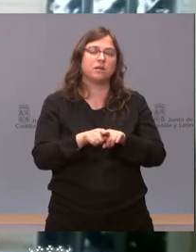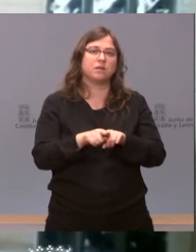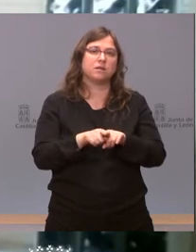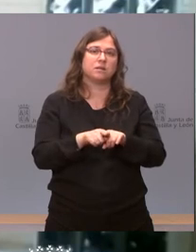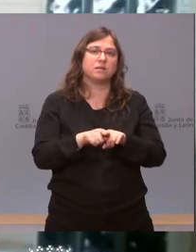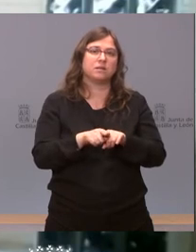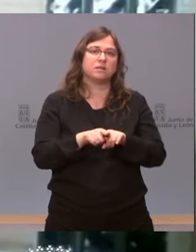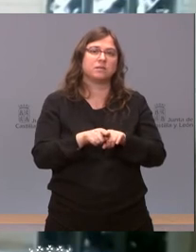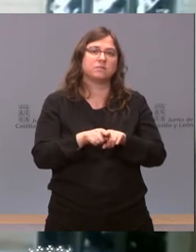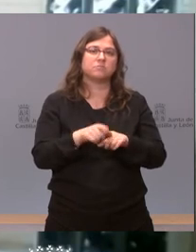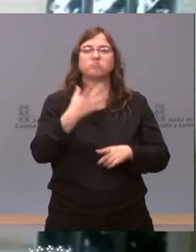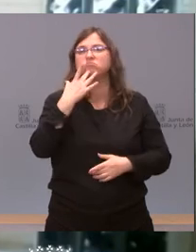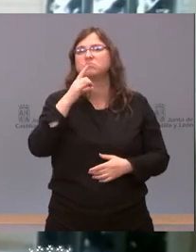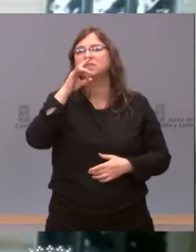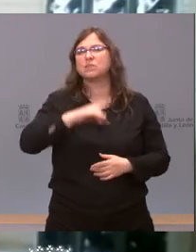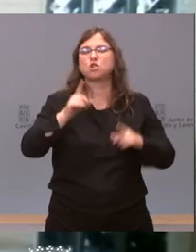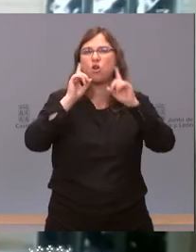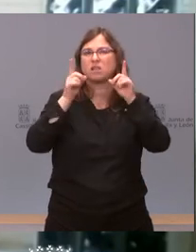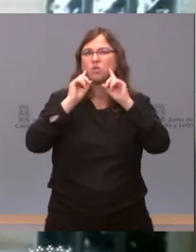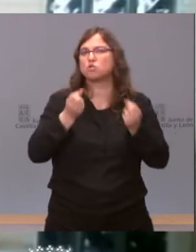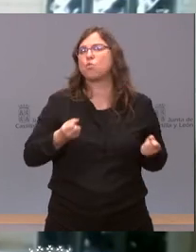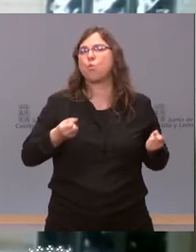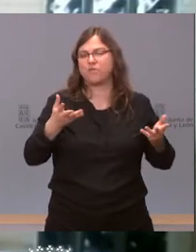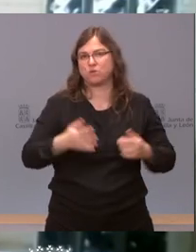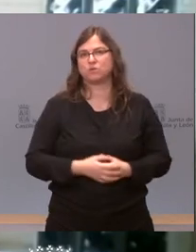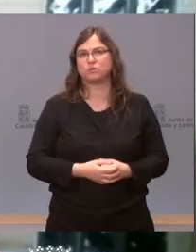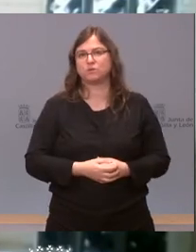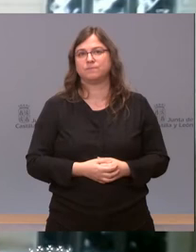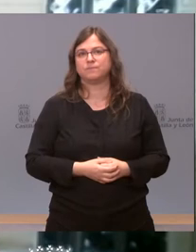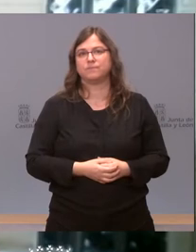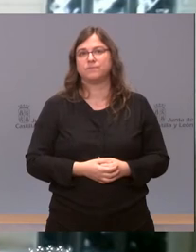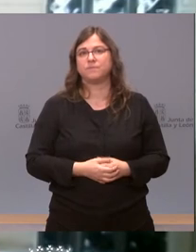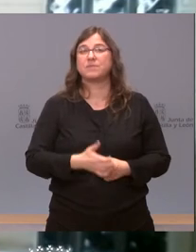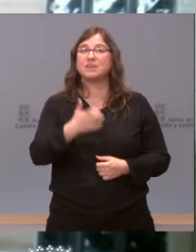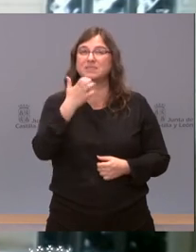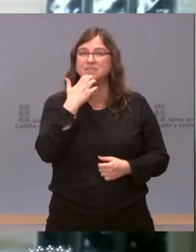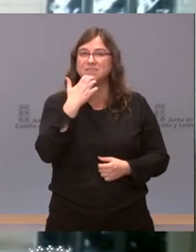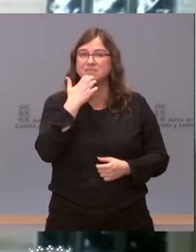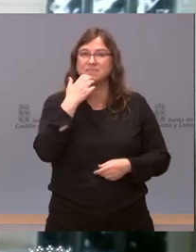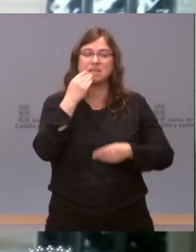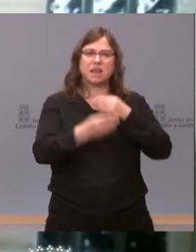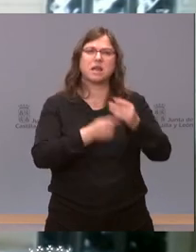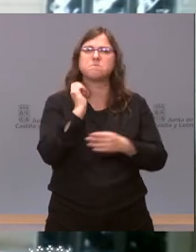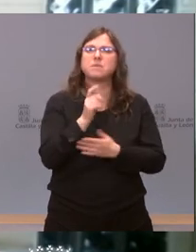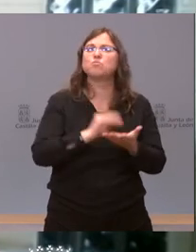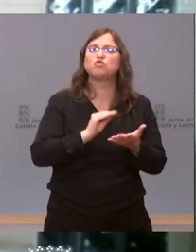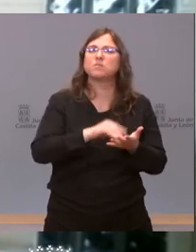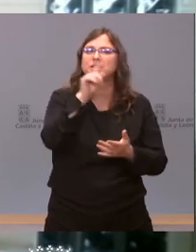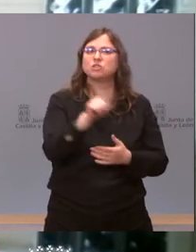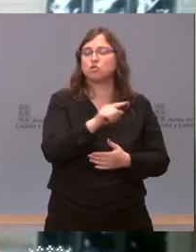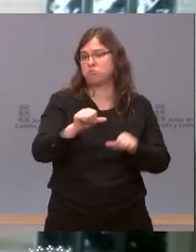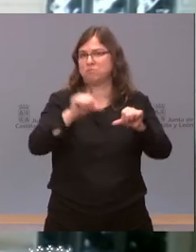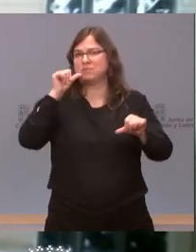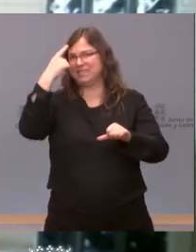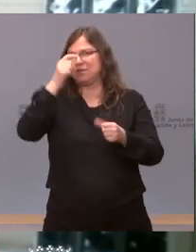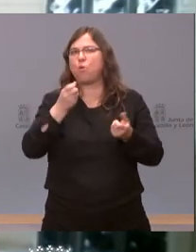en qué número de casos si la hubieran aplicado muy frecuentemente y luego